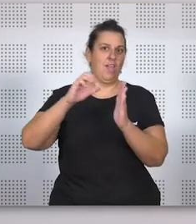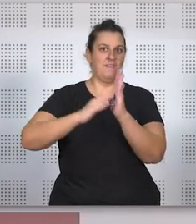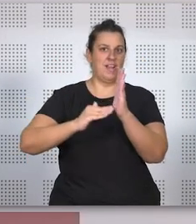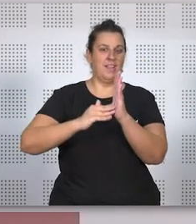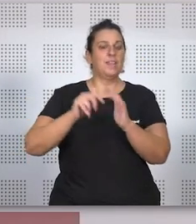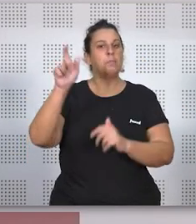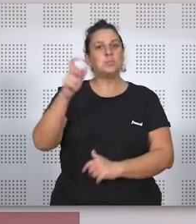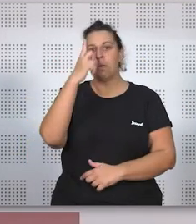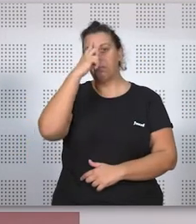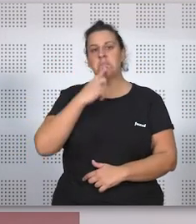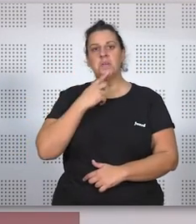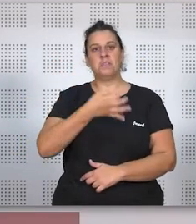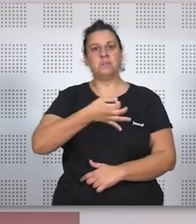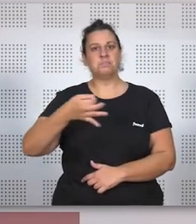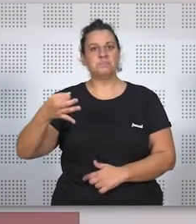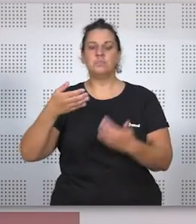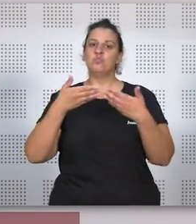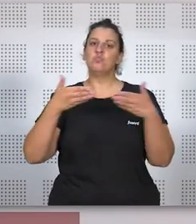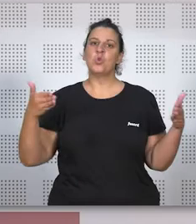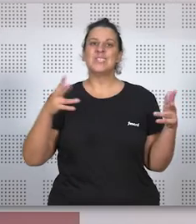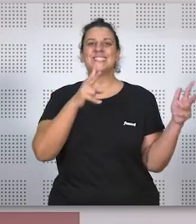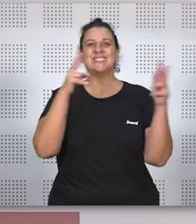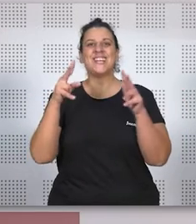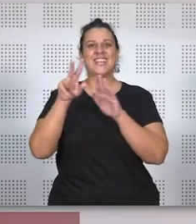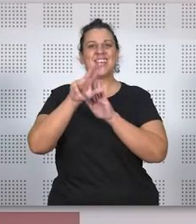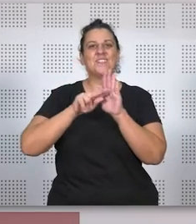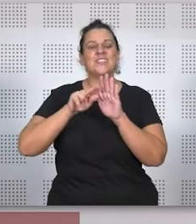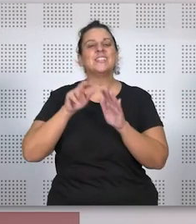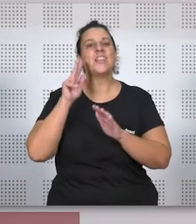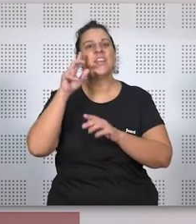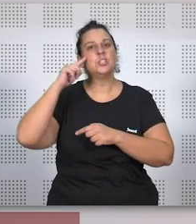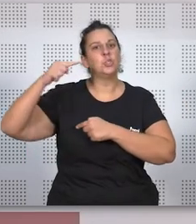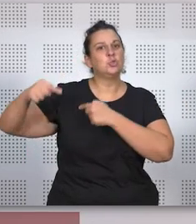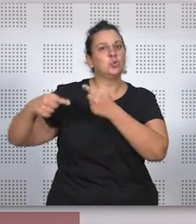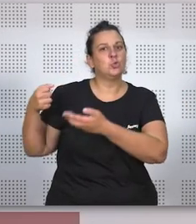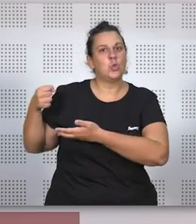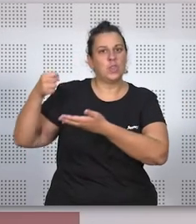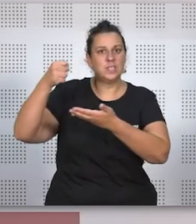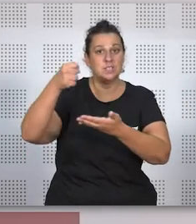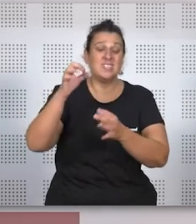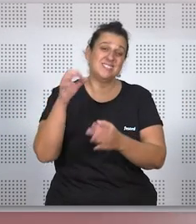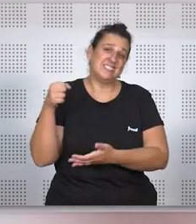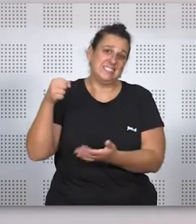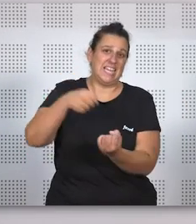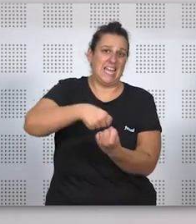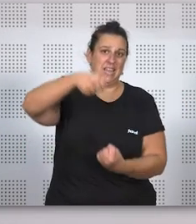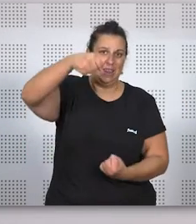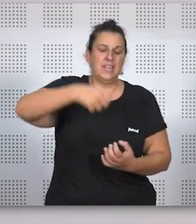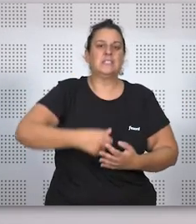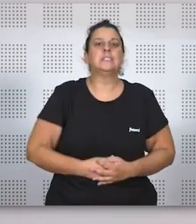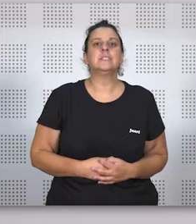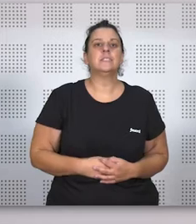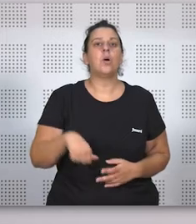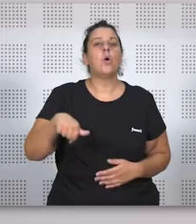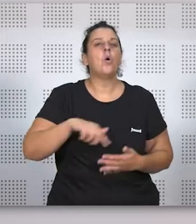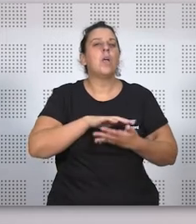con el perfil idóneo para inaugurar esta serie de vídeos sobre derechos de sucesiones, sobre herencias. Hablaremos